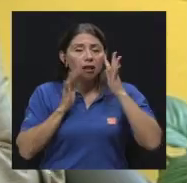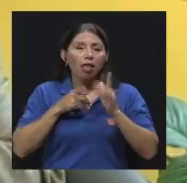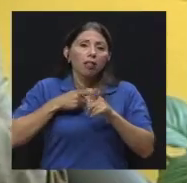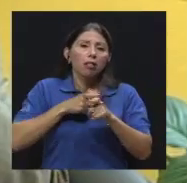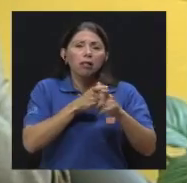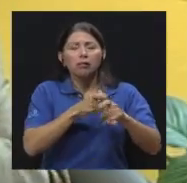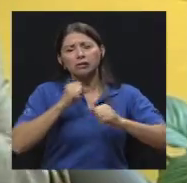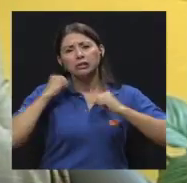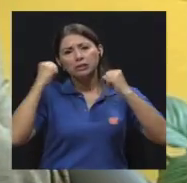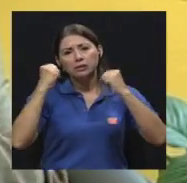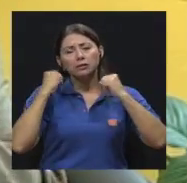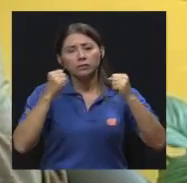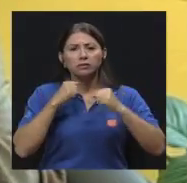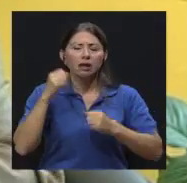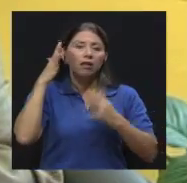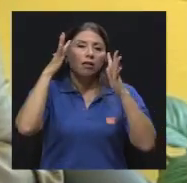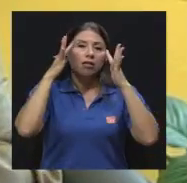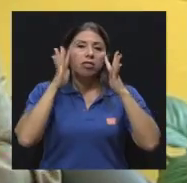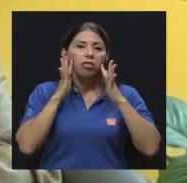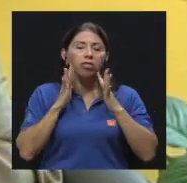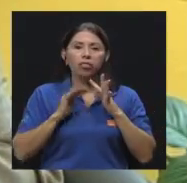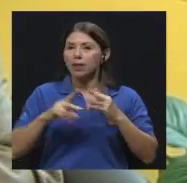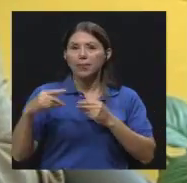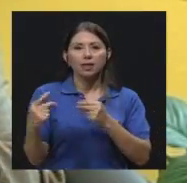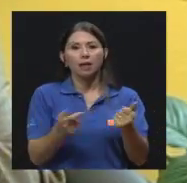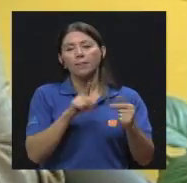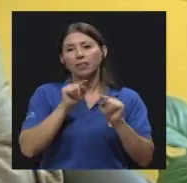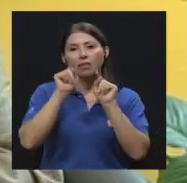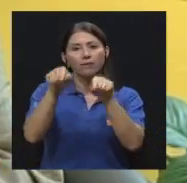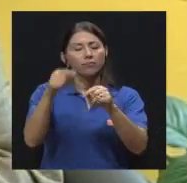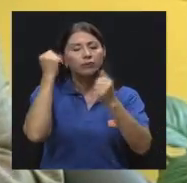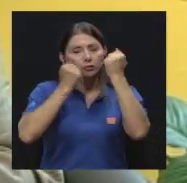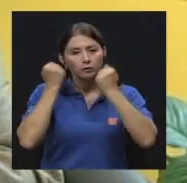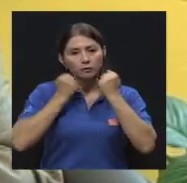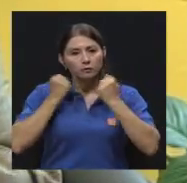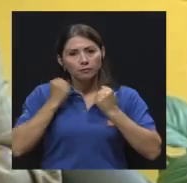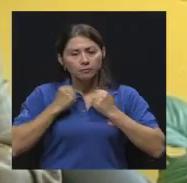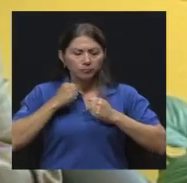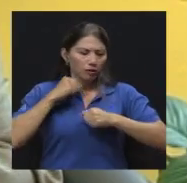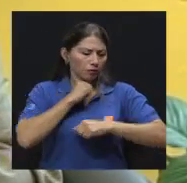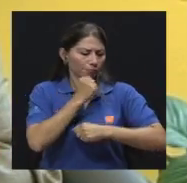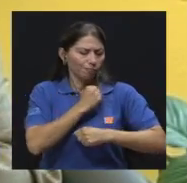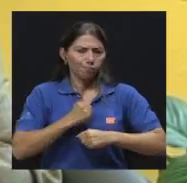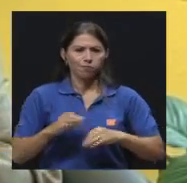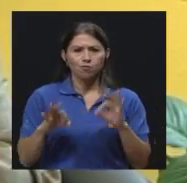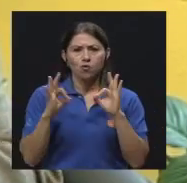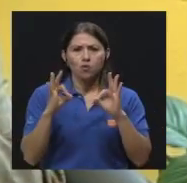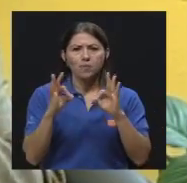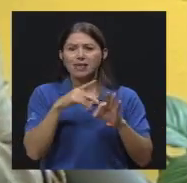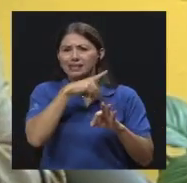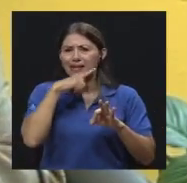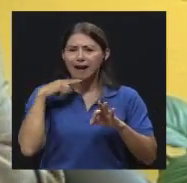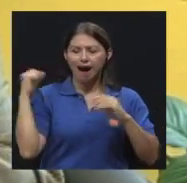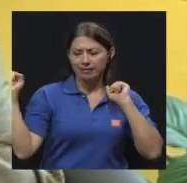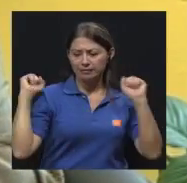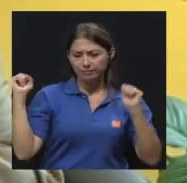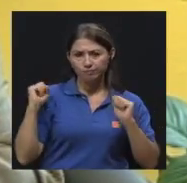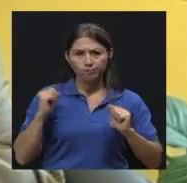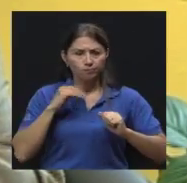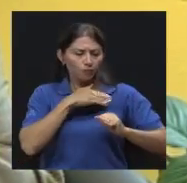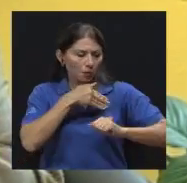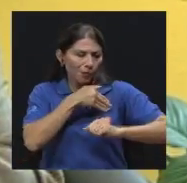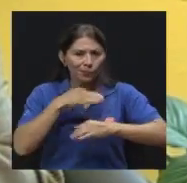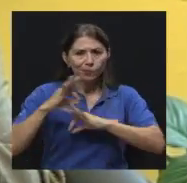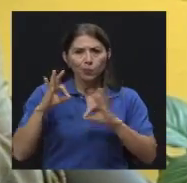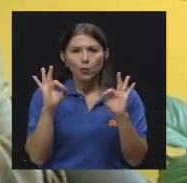termina, meterse al baño, secarse muy bien, pies, regiones inguinales, para usar ropas delgadas,